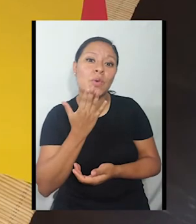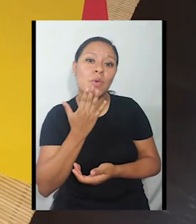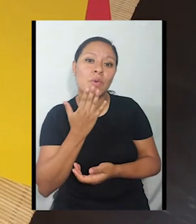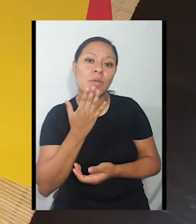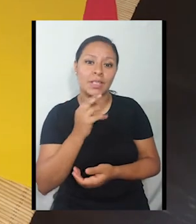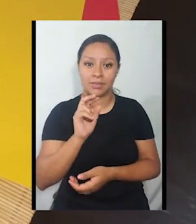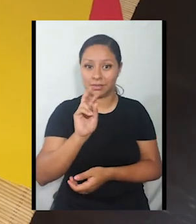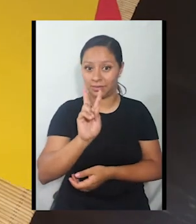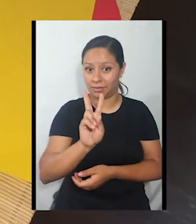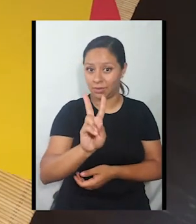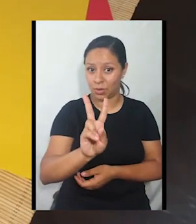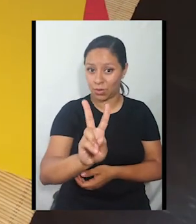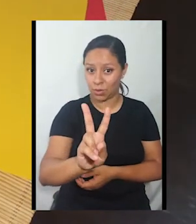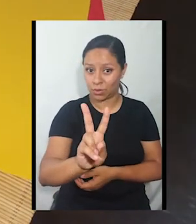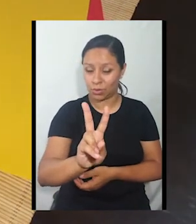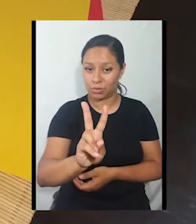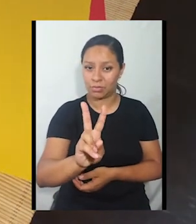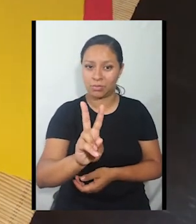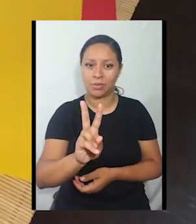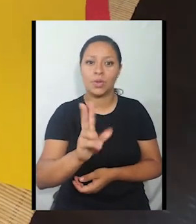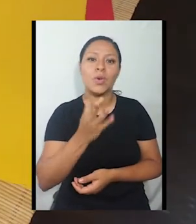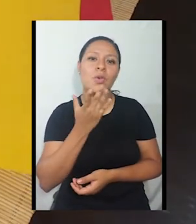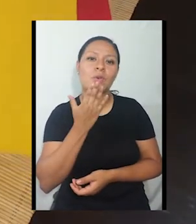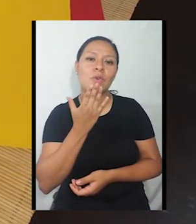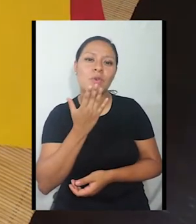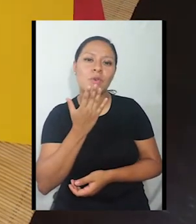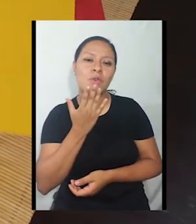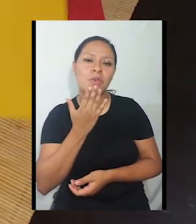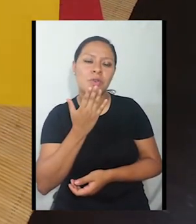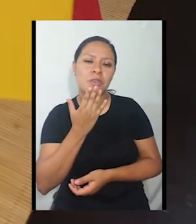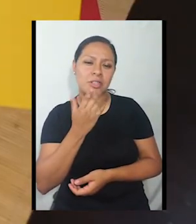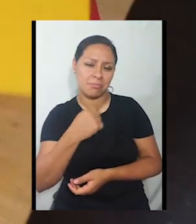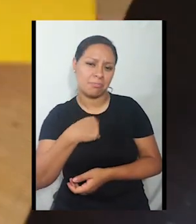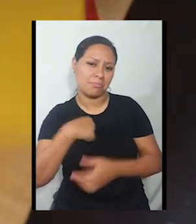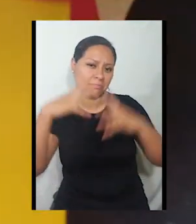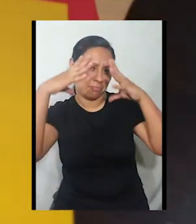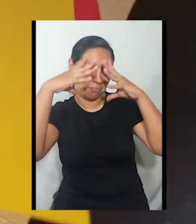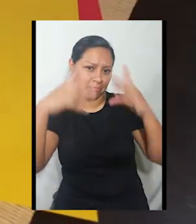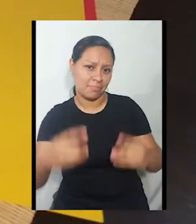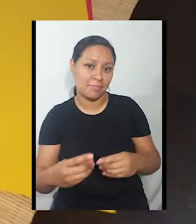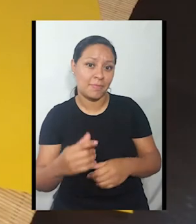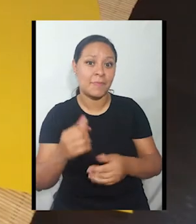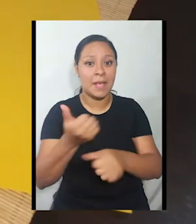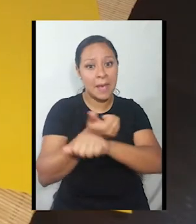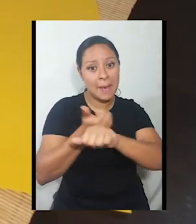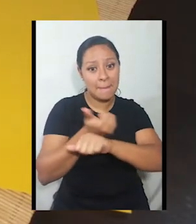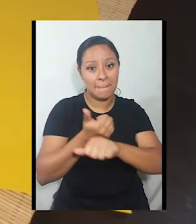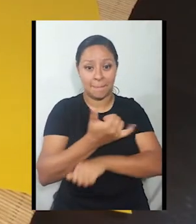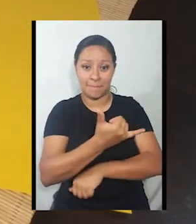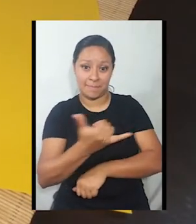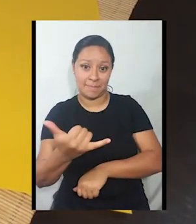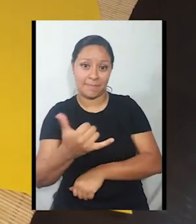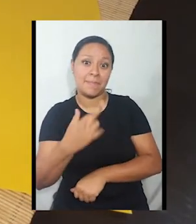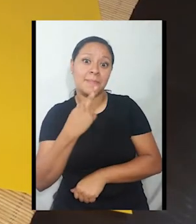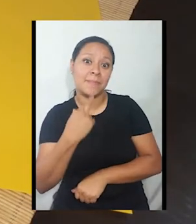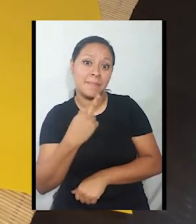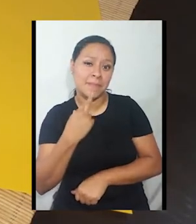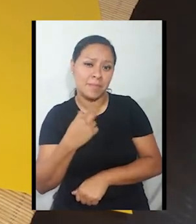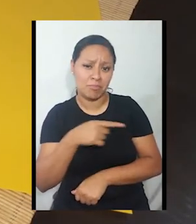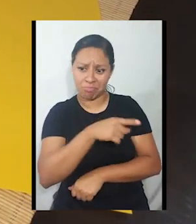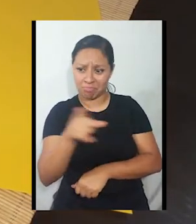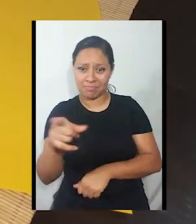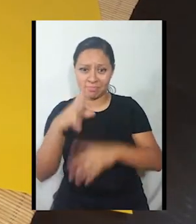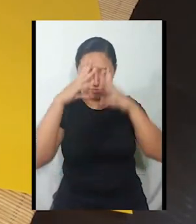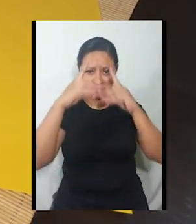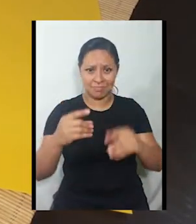podemos escoger las de los colores que a nosotros nos gusten. En mi caso, yo he cogido una amarilla y una roja. Pero si a te gusta el azul,